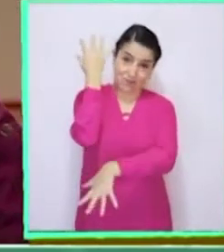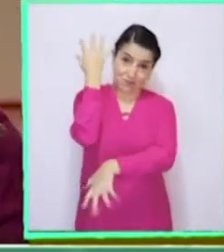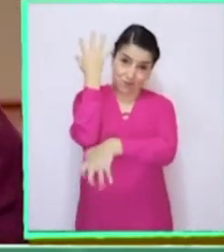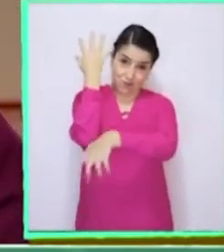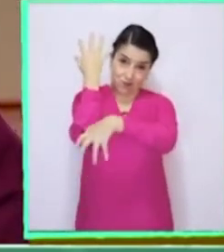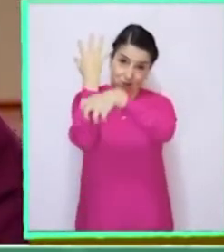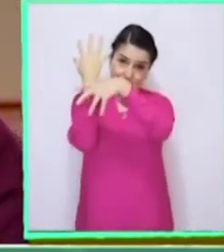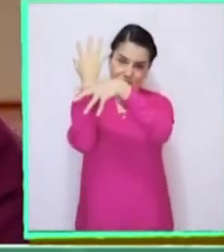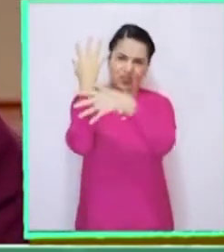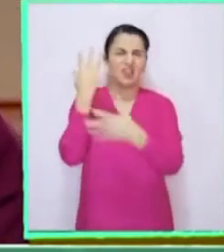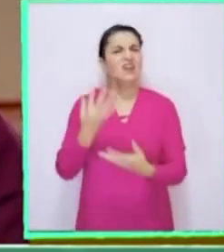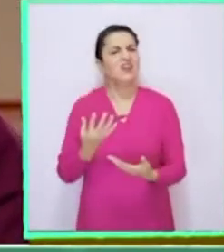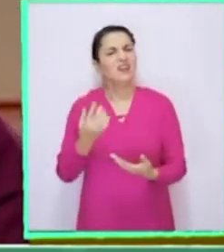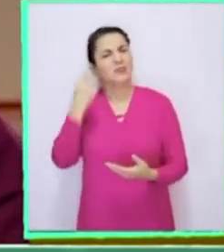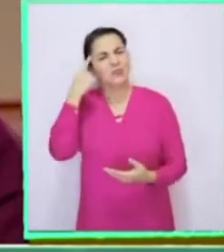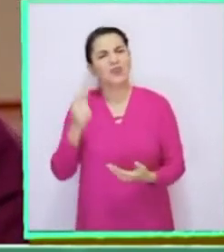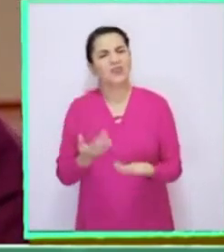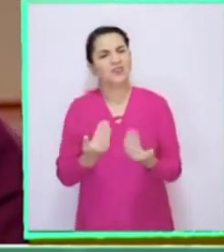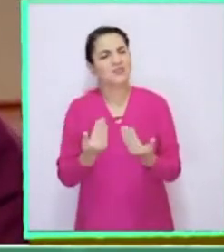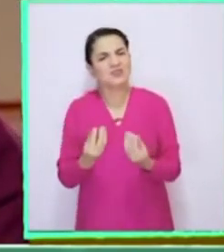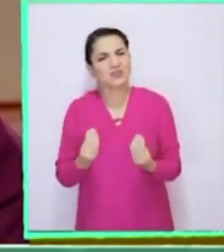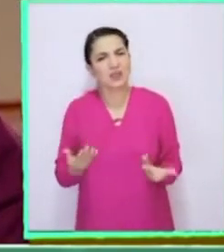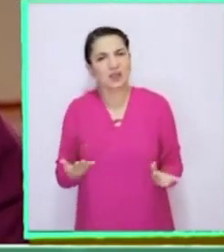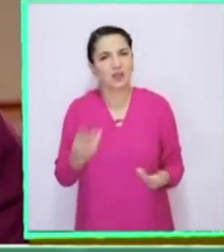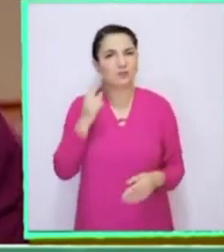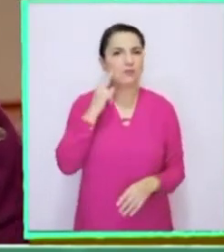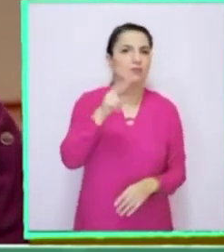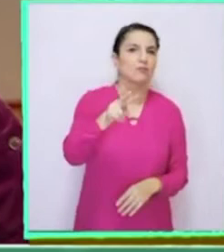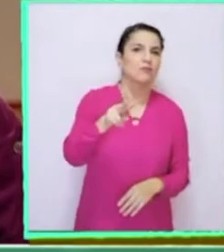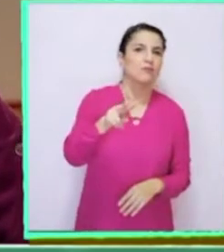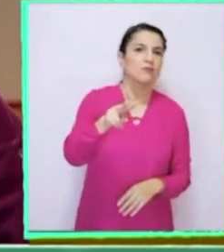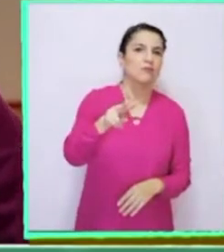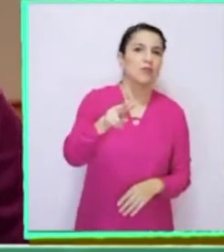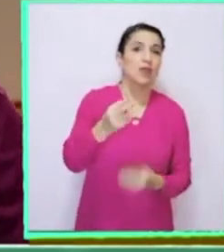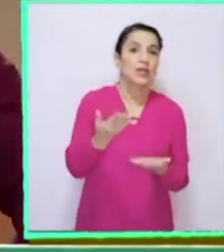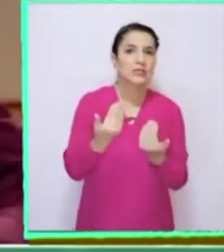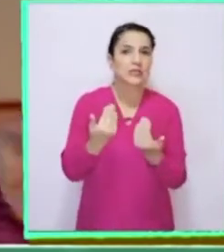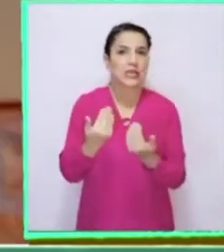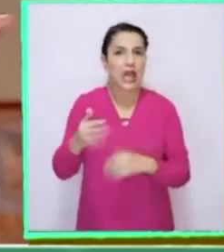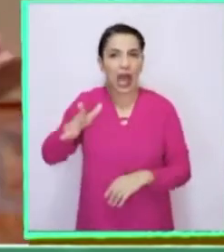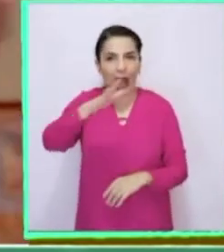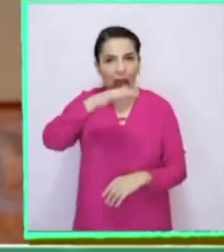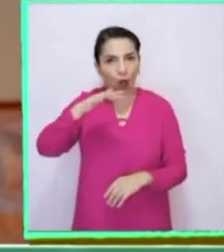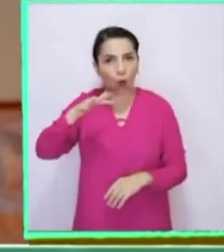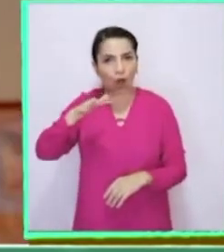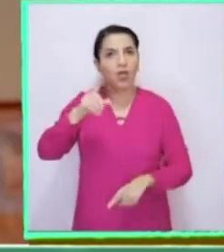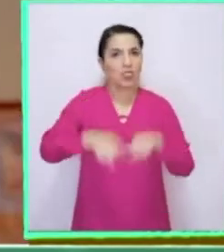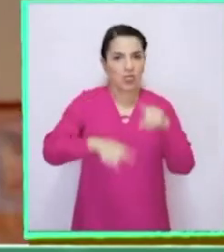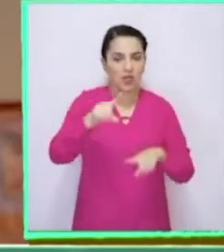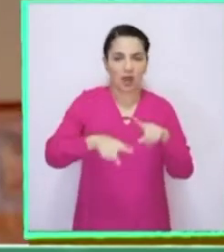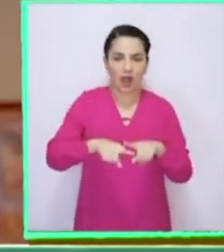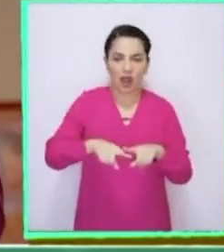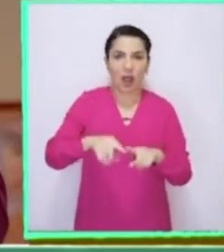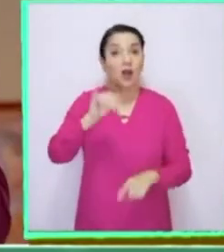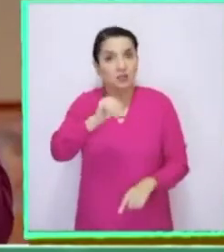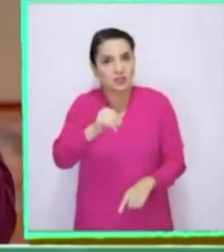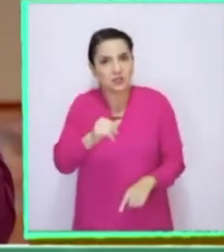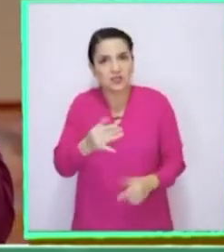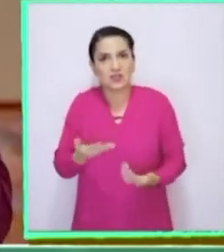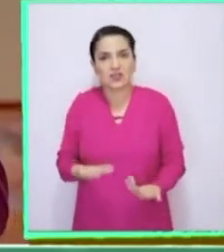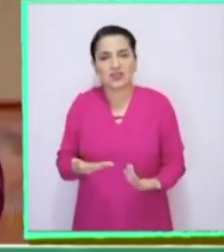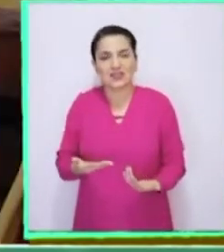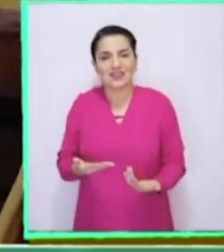necesitan entonces para poder fabricarlo? Escucho por ahí que alguien me dice, agua y tierra, toda la razón. Y a ver,